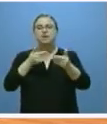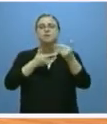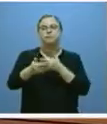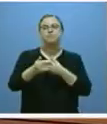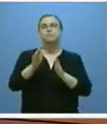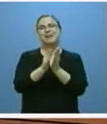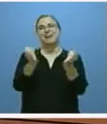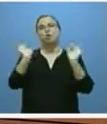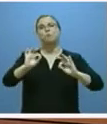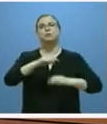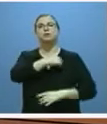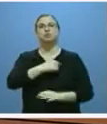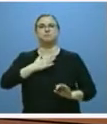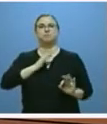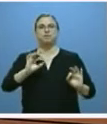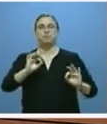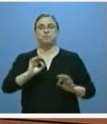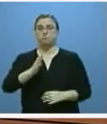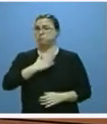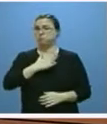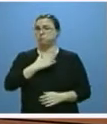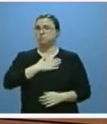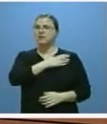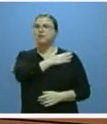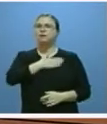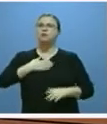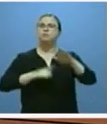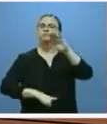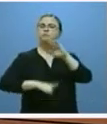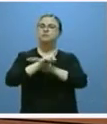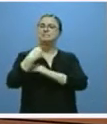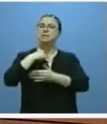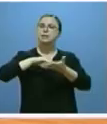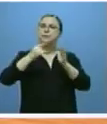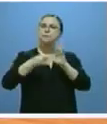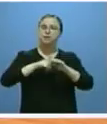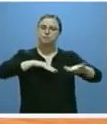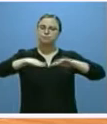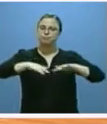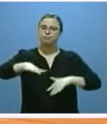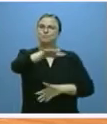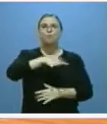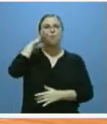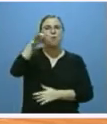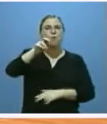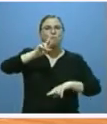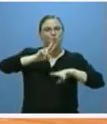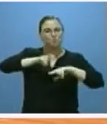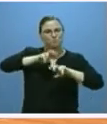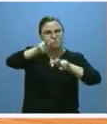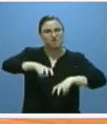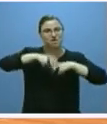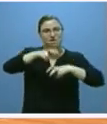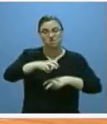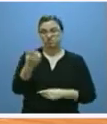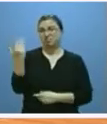correspondientes convenios específicos. Por nuestra parte estamos desarrollando el citado plan de dinamización de los municipios mineros que